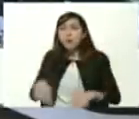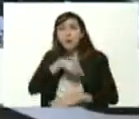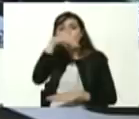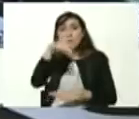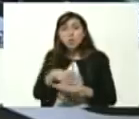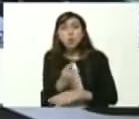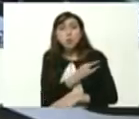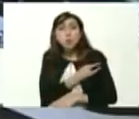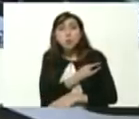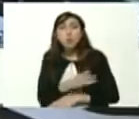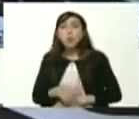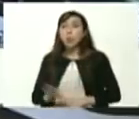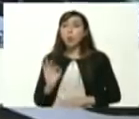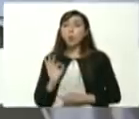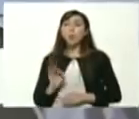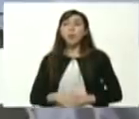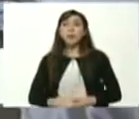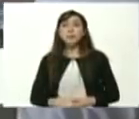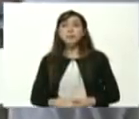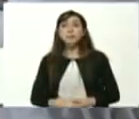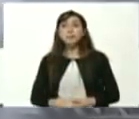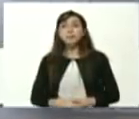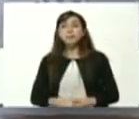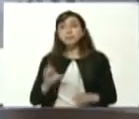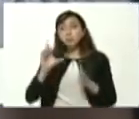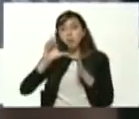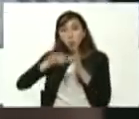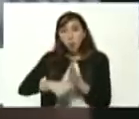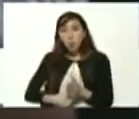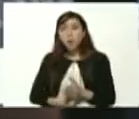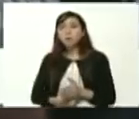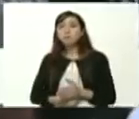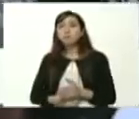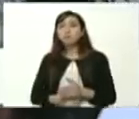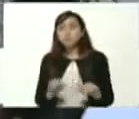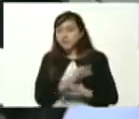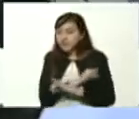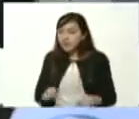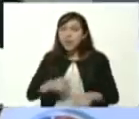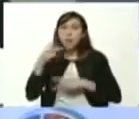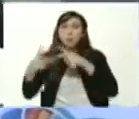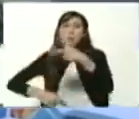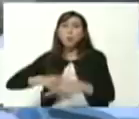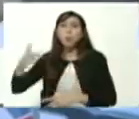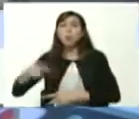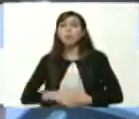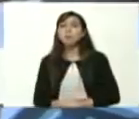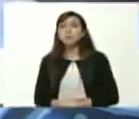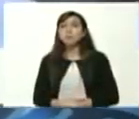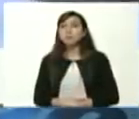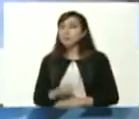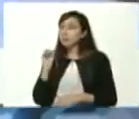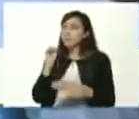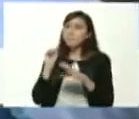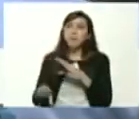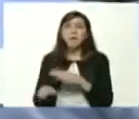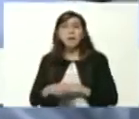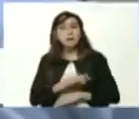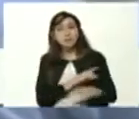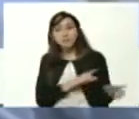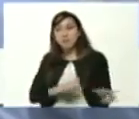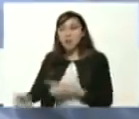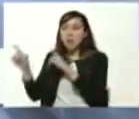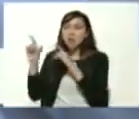universitario para luego terminar el proceso se da a enviar y ya queda usted